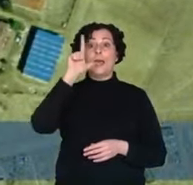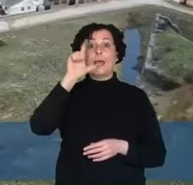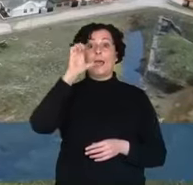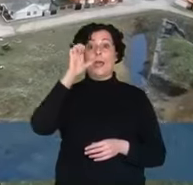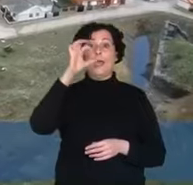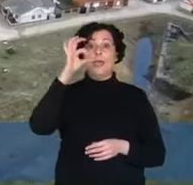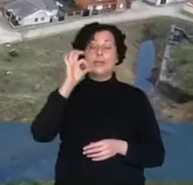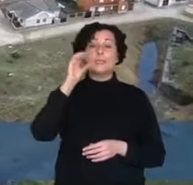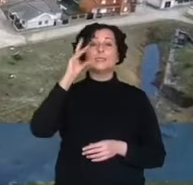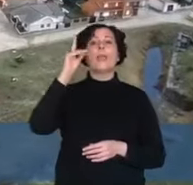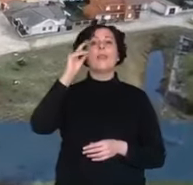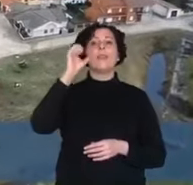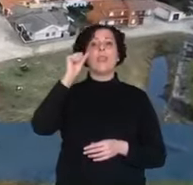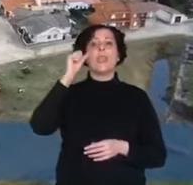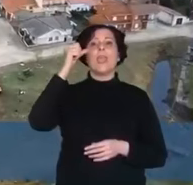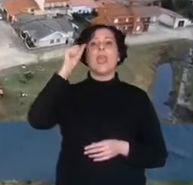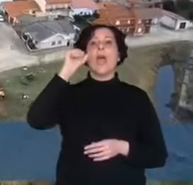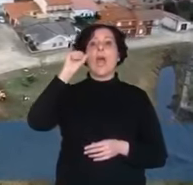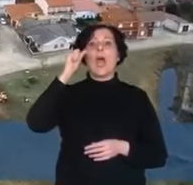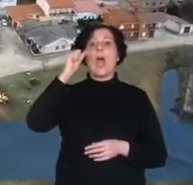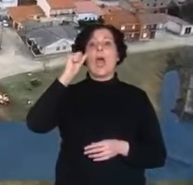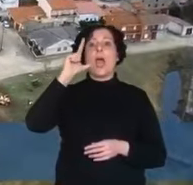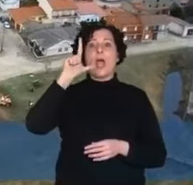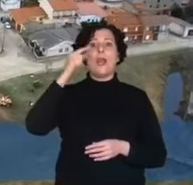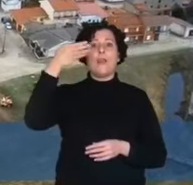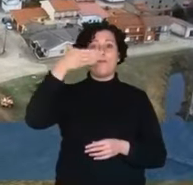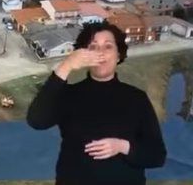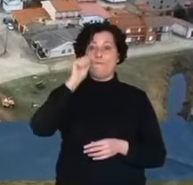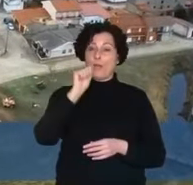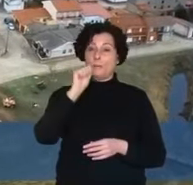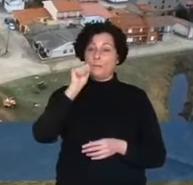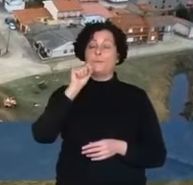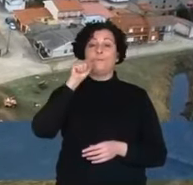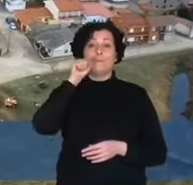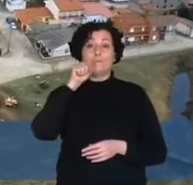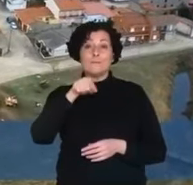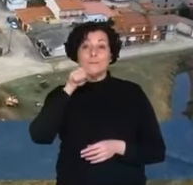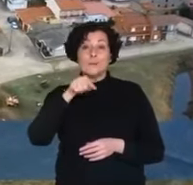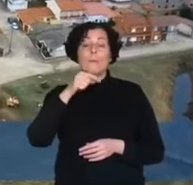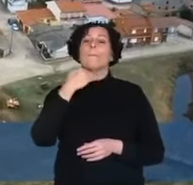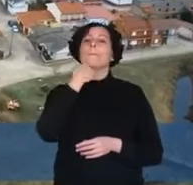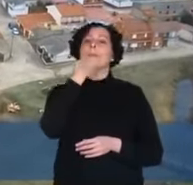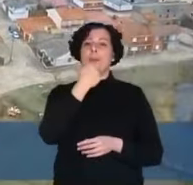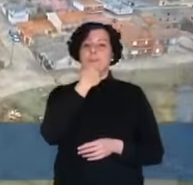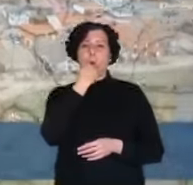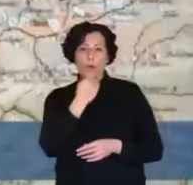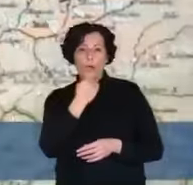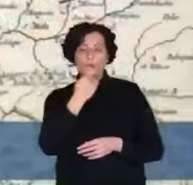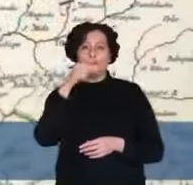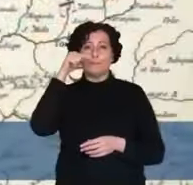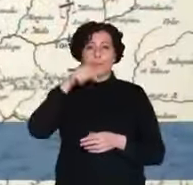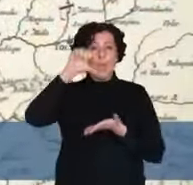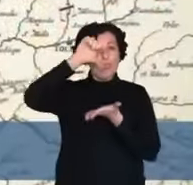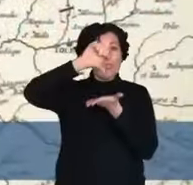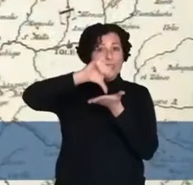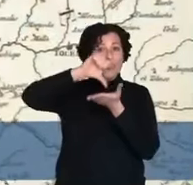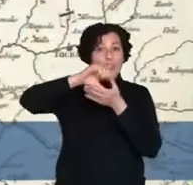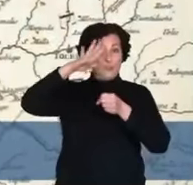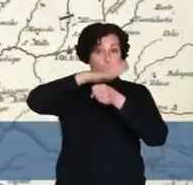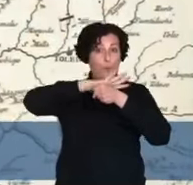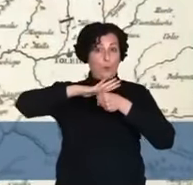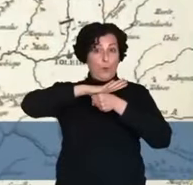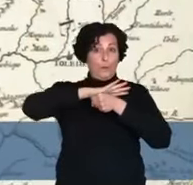Carvajales de Alba está en las históricas tierras de Alba. Hoy son el centro de la provincia de Zamora, pero en el siglo